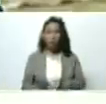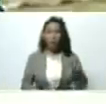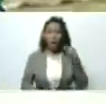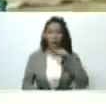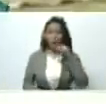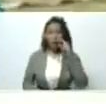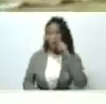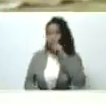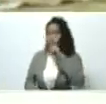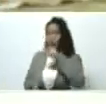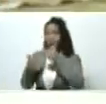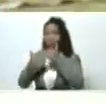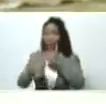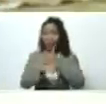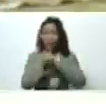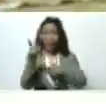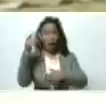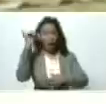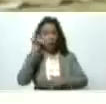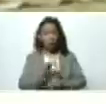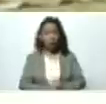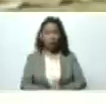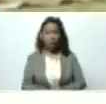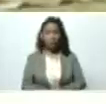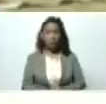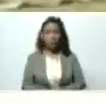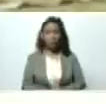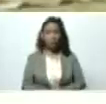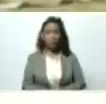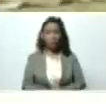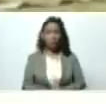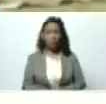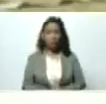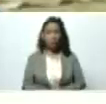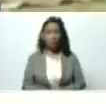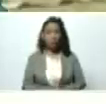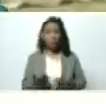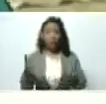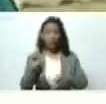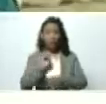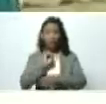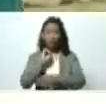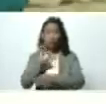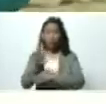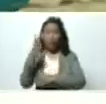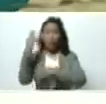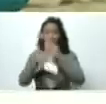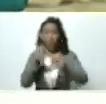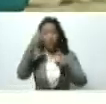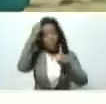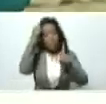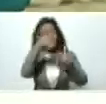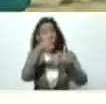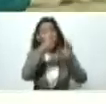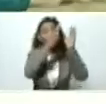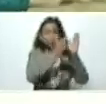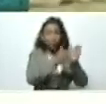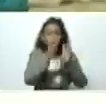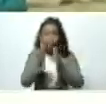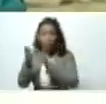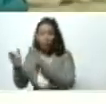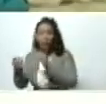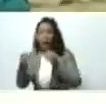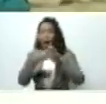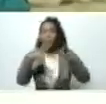adelantada que él tenía y que en su lanzamiento tuvo un impacto organizador del campo